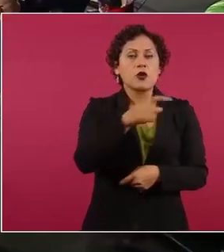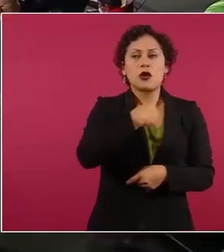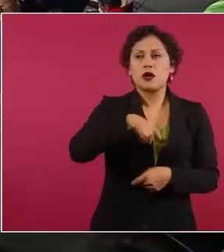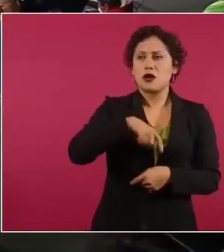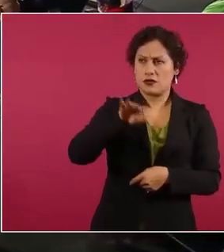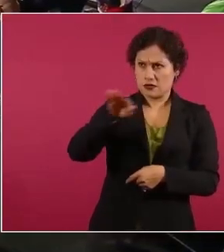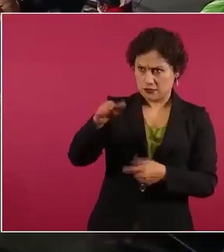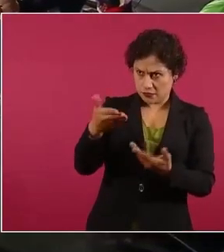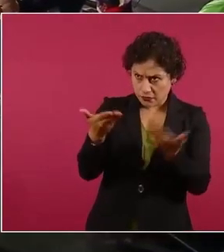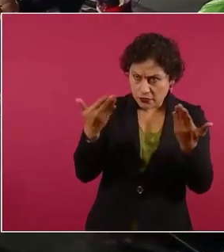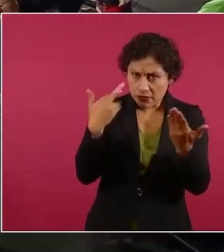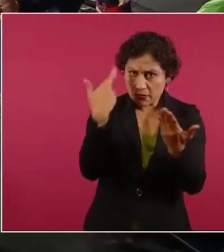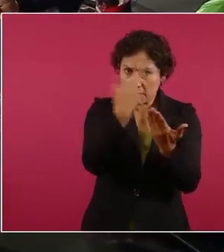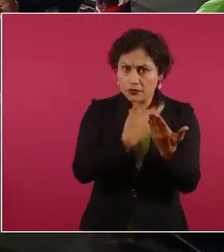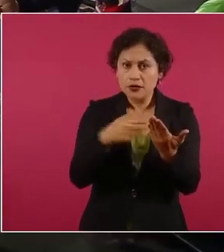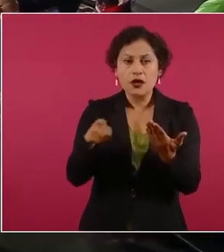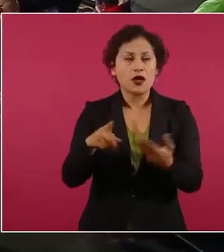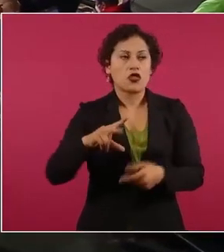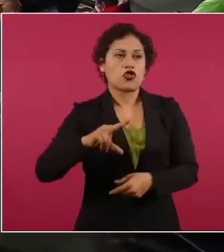las